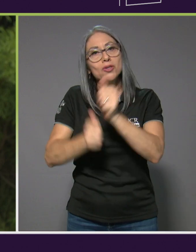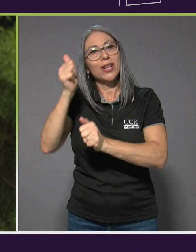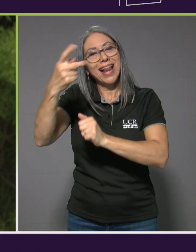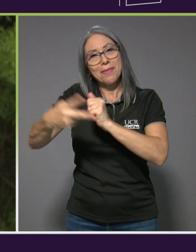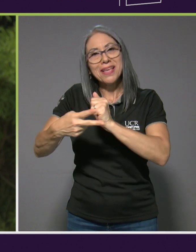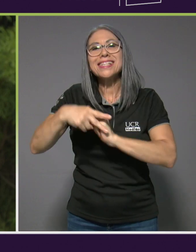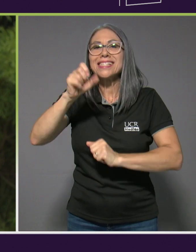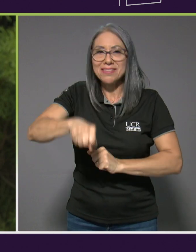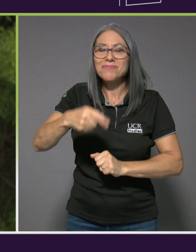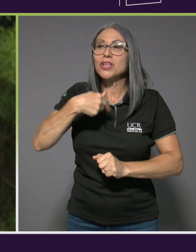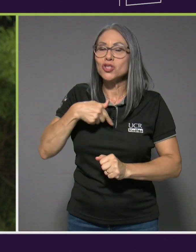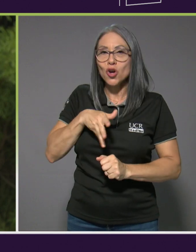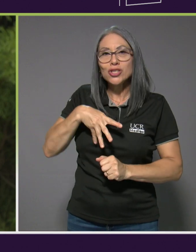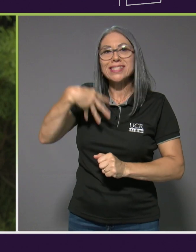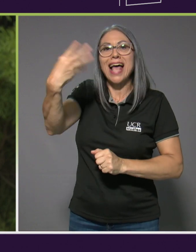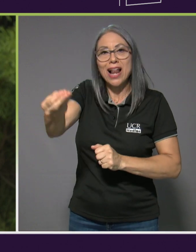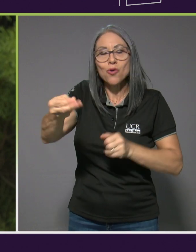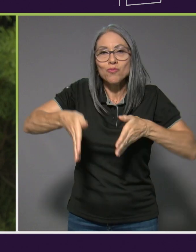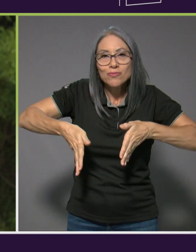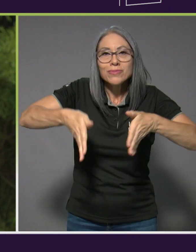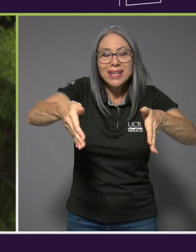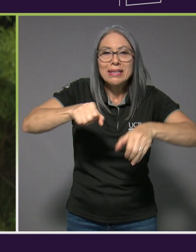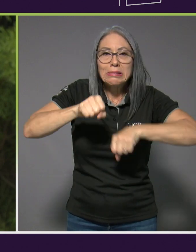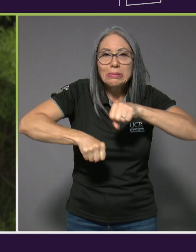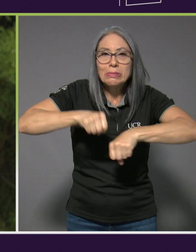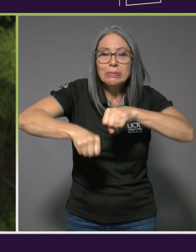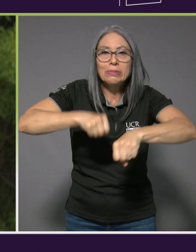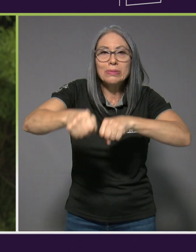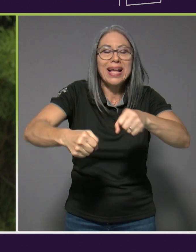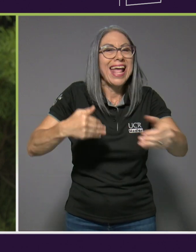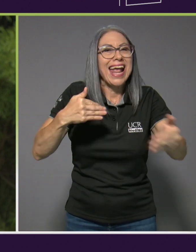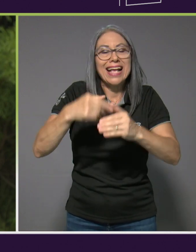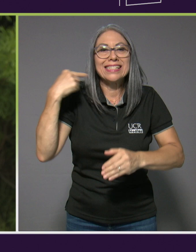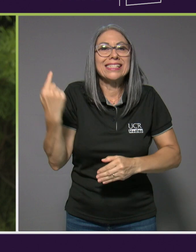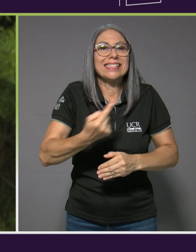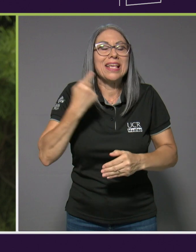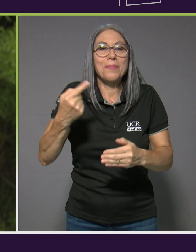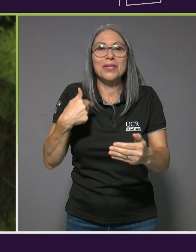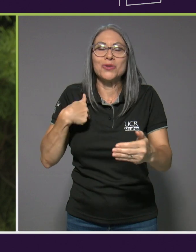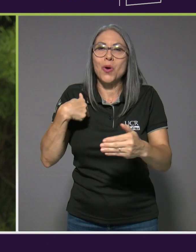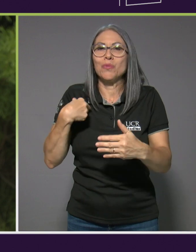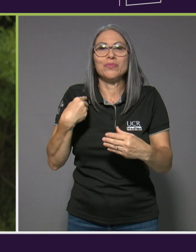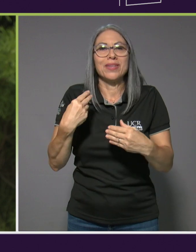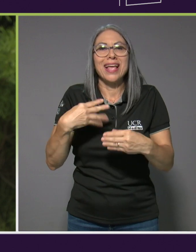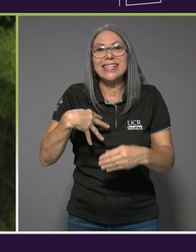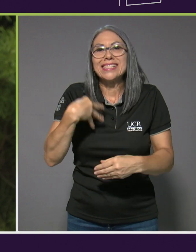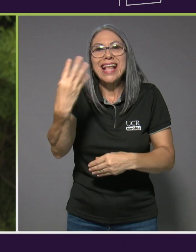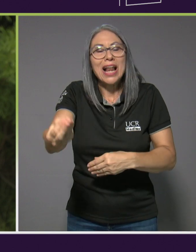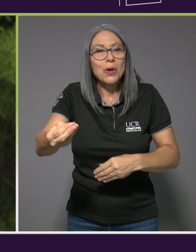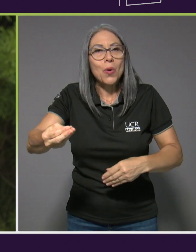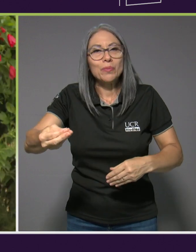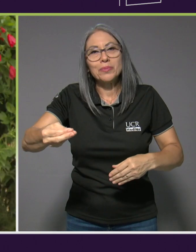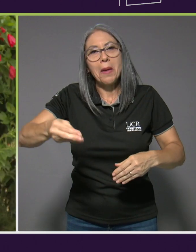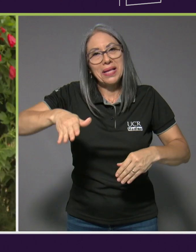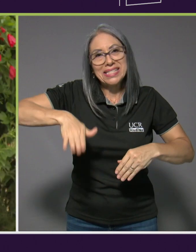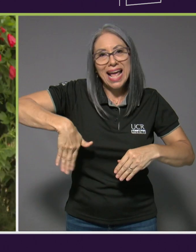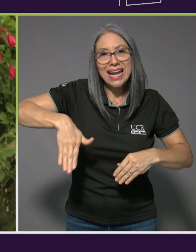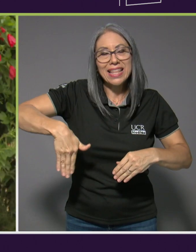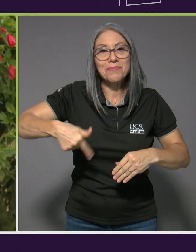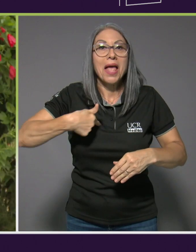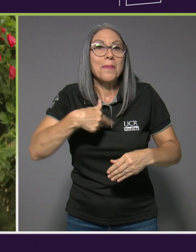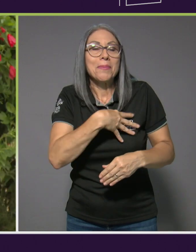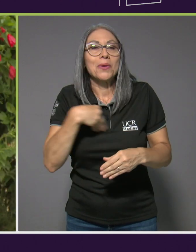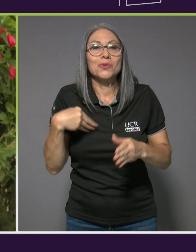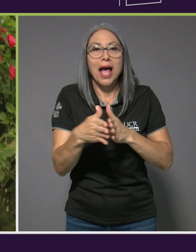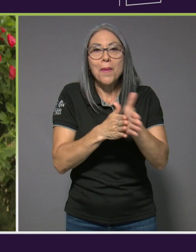casi siempre salgo un poco tarde, siempre me ha gustado aprovechar el sol que normalmente